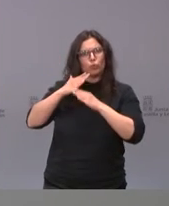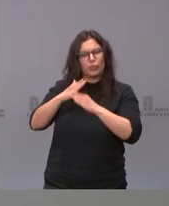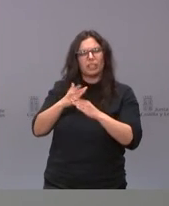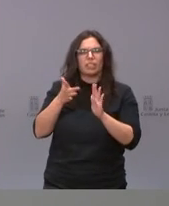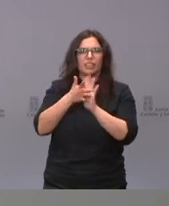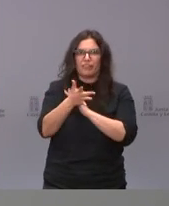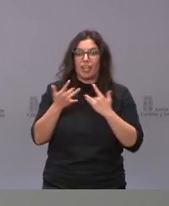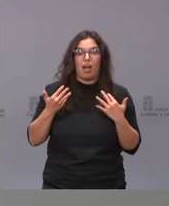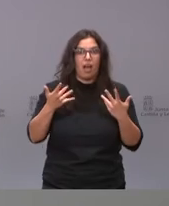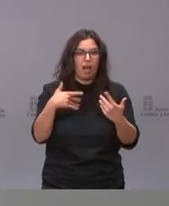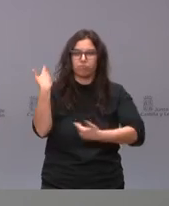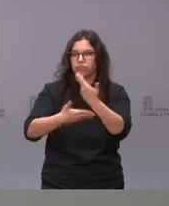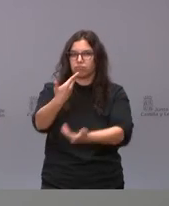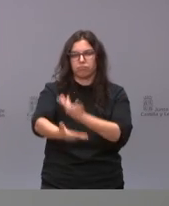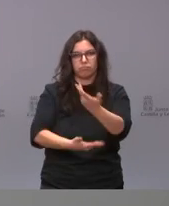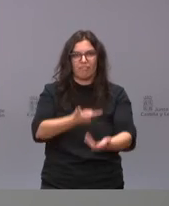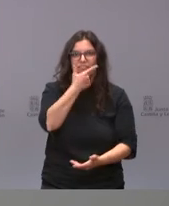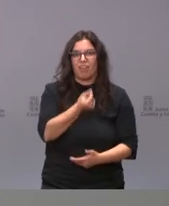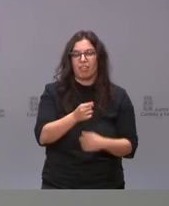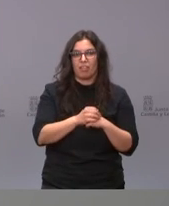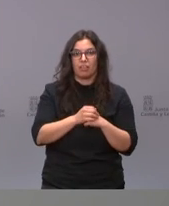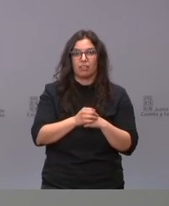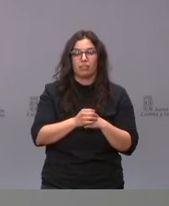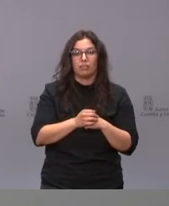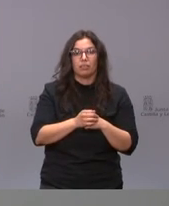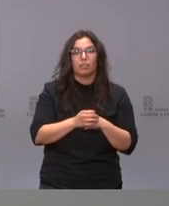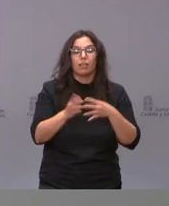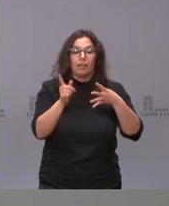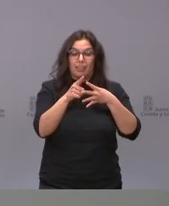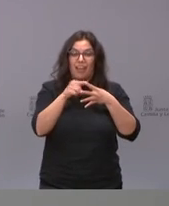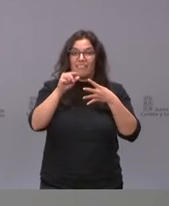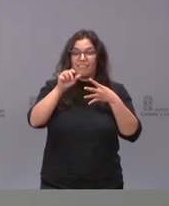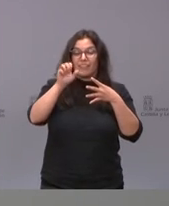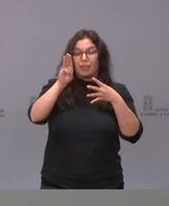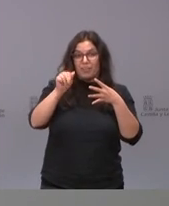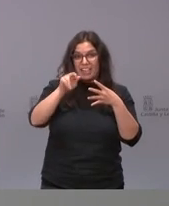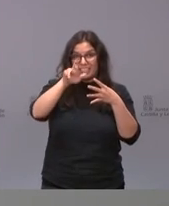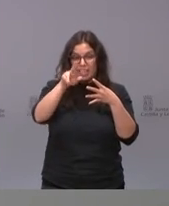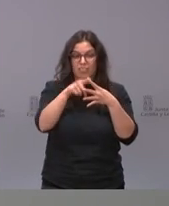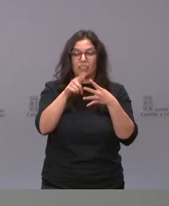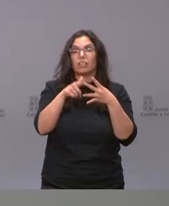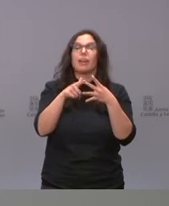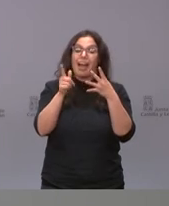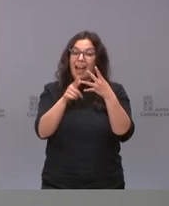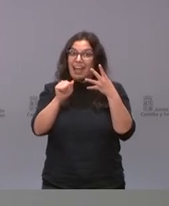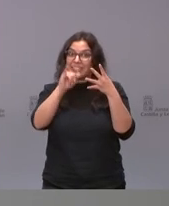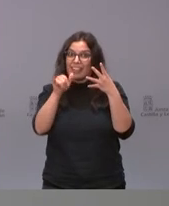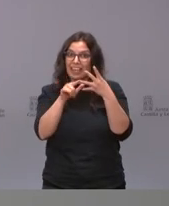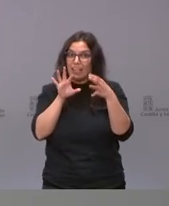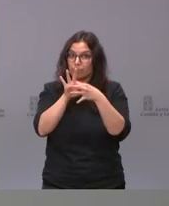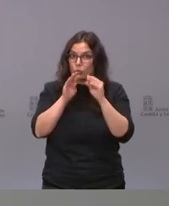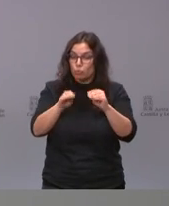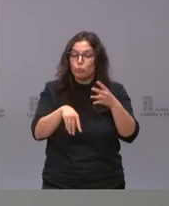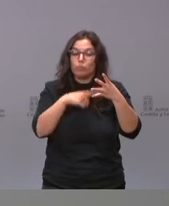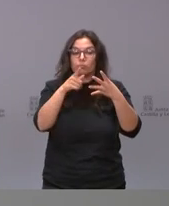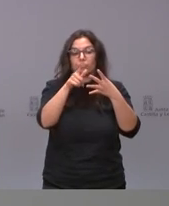gran avance es decir el seguir contando con las vacunas de Pfizer hasta Ceneca en el grupo en el que tiene que estar y en el resto